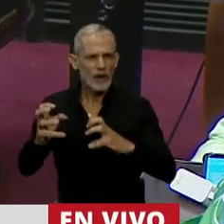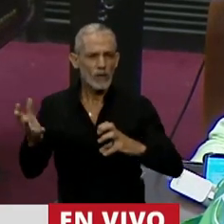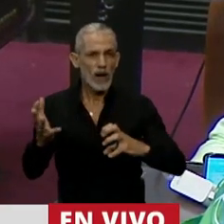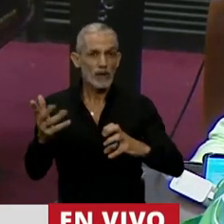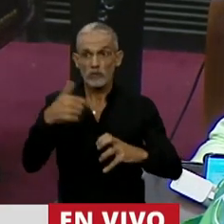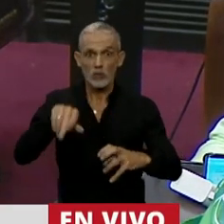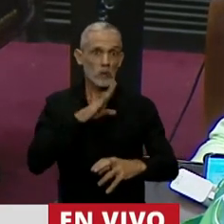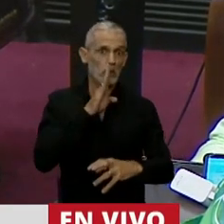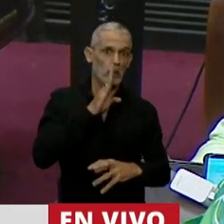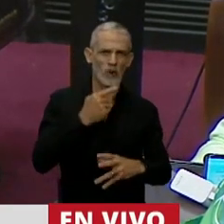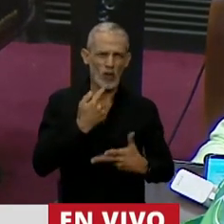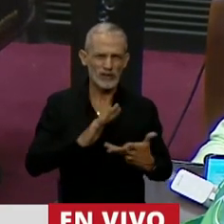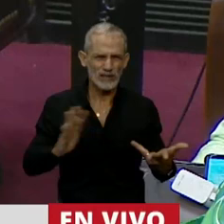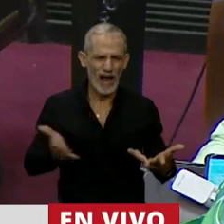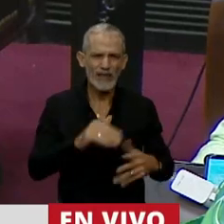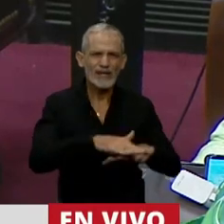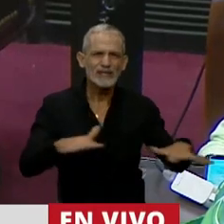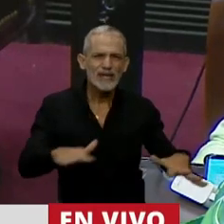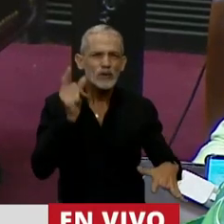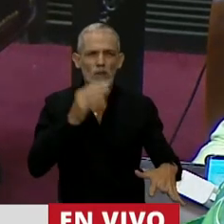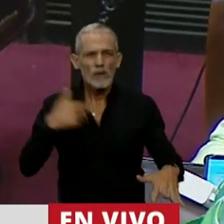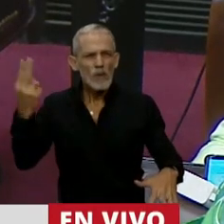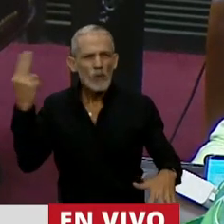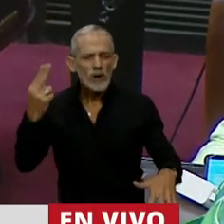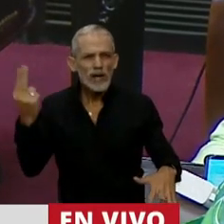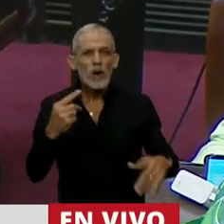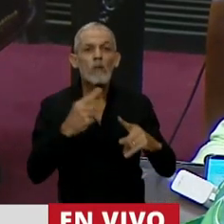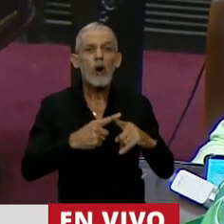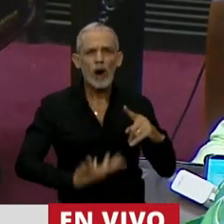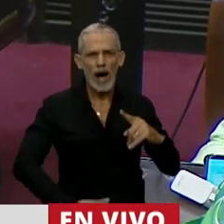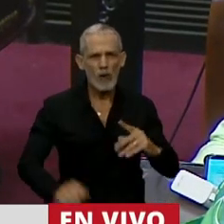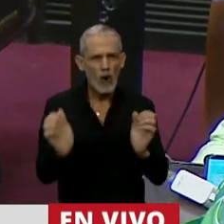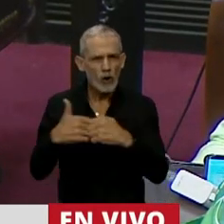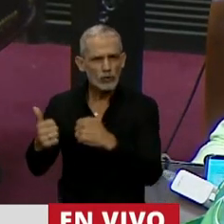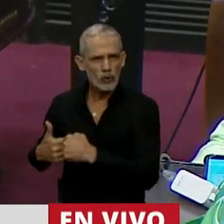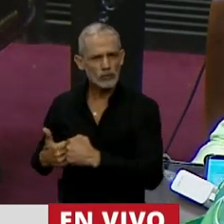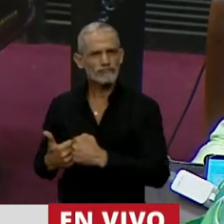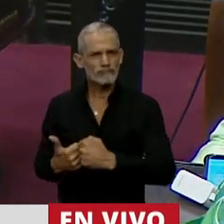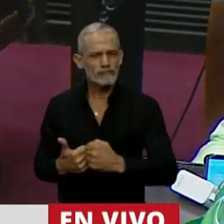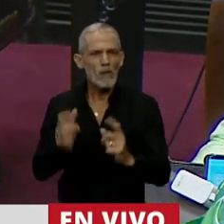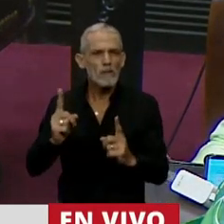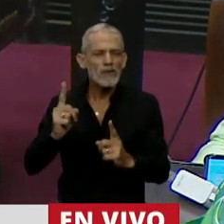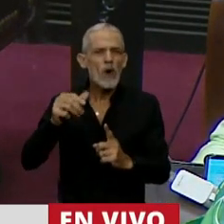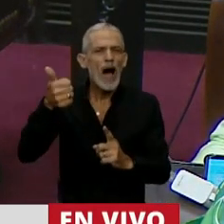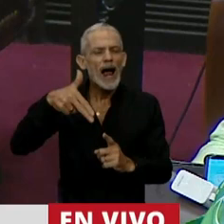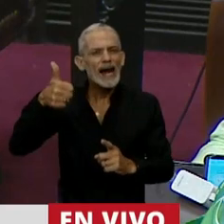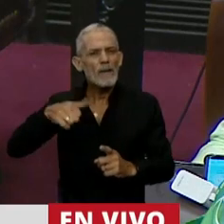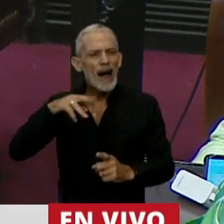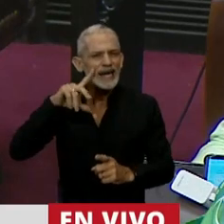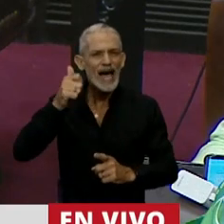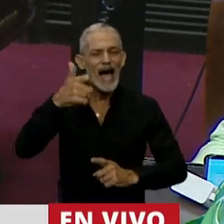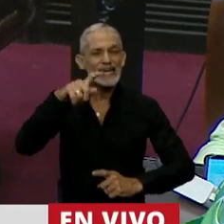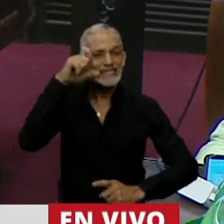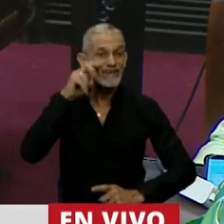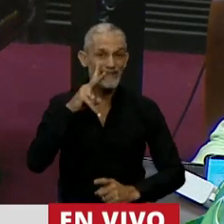habla de eso, de los niños huérfanos de madres que han muerto por abortos clandestinos, como fue el caso de Ana María Acevedo,